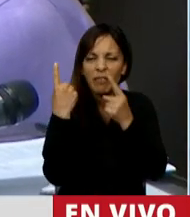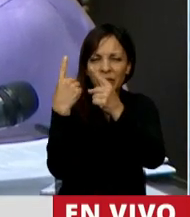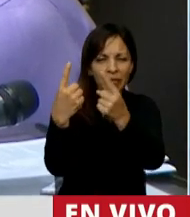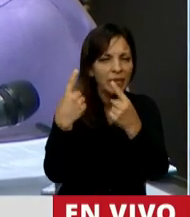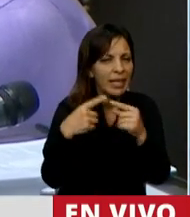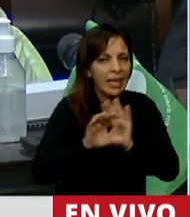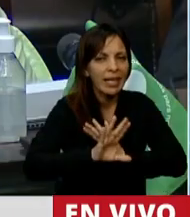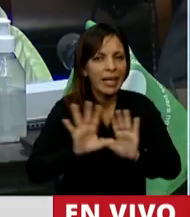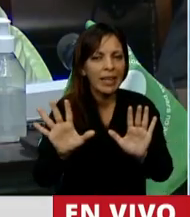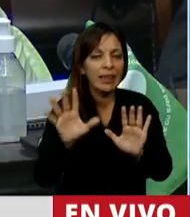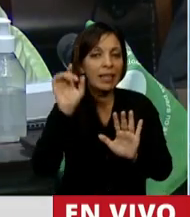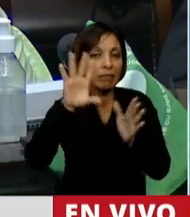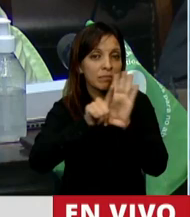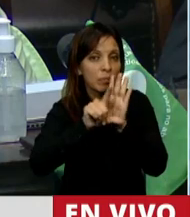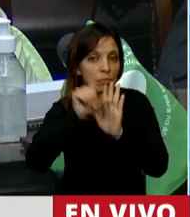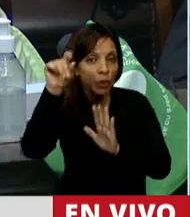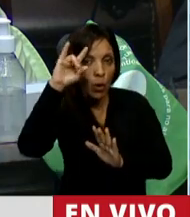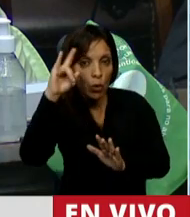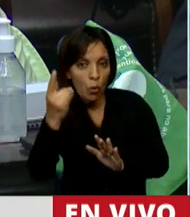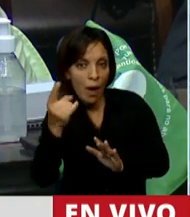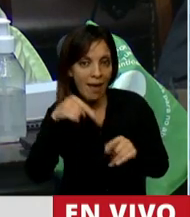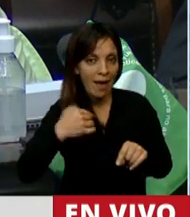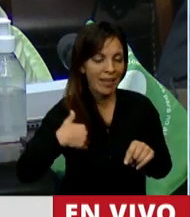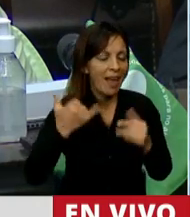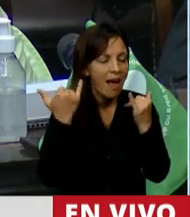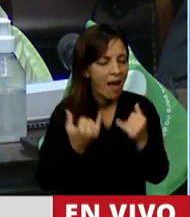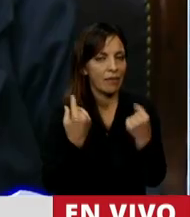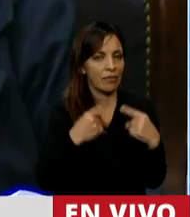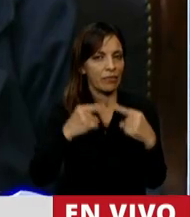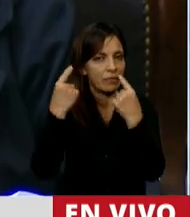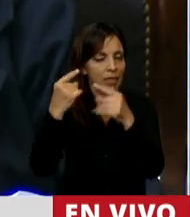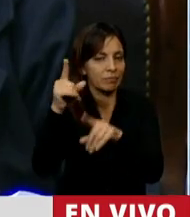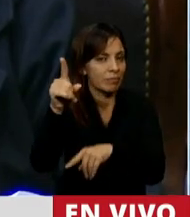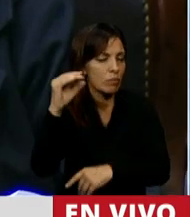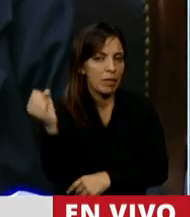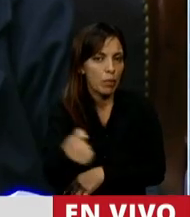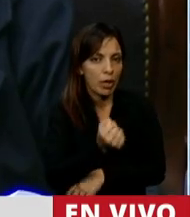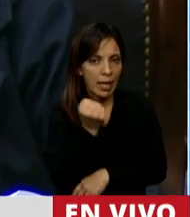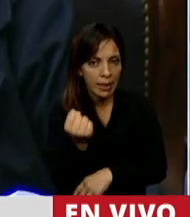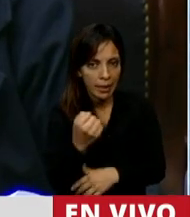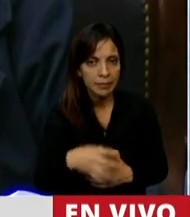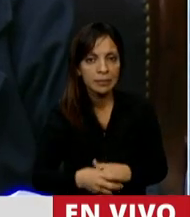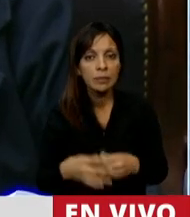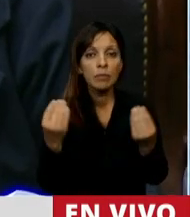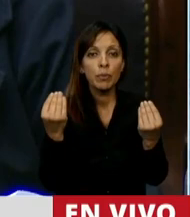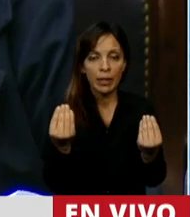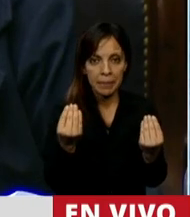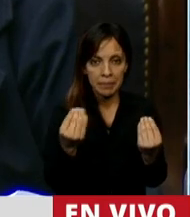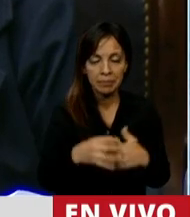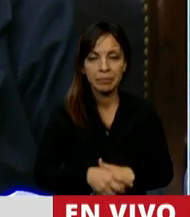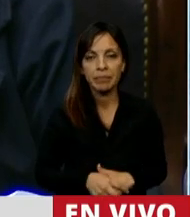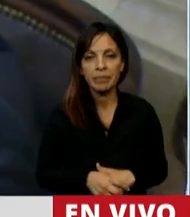importante entre la legislación de Uruguay y esta que se pretende aprobar. Porque si bien